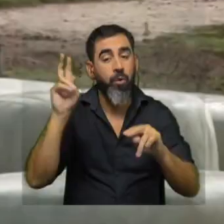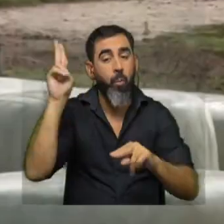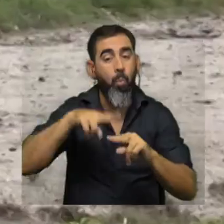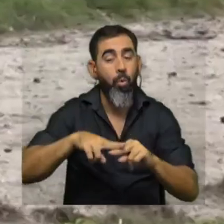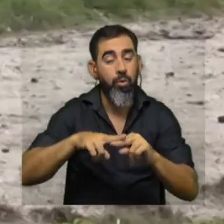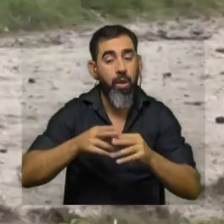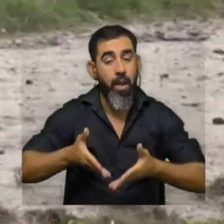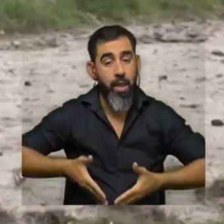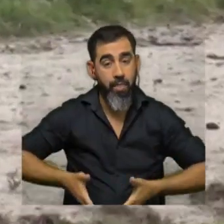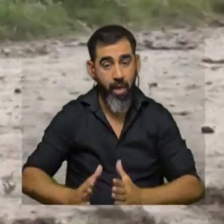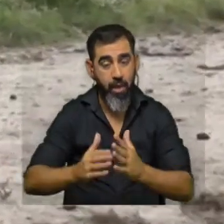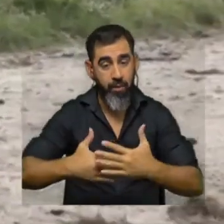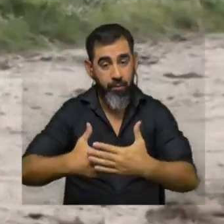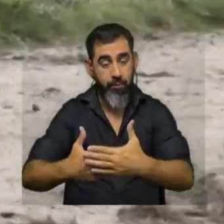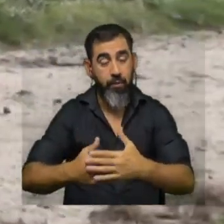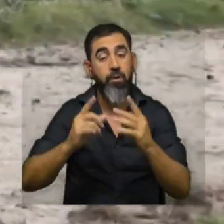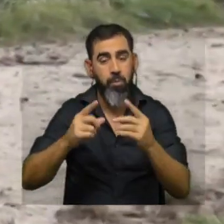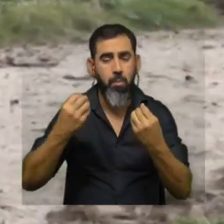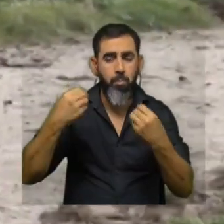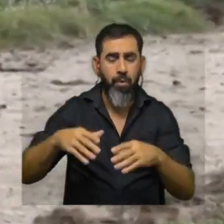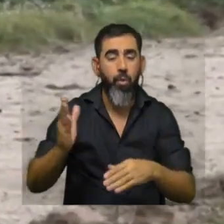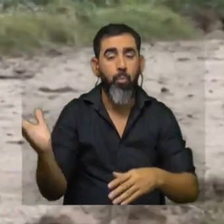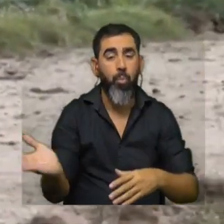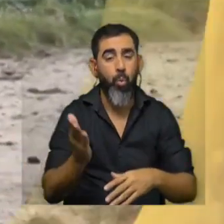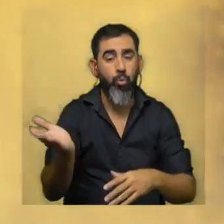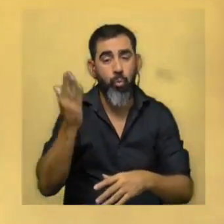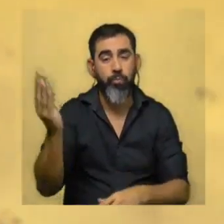embrionaria temprana y a grandes pérdidas productivas.